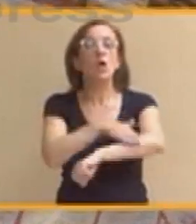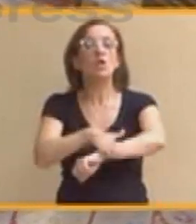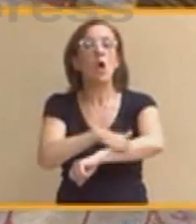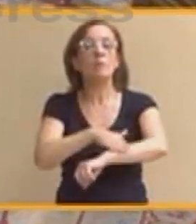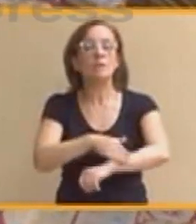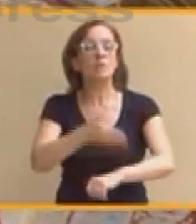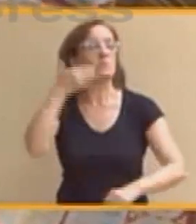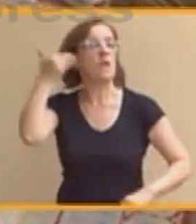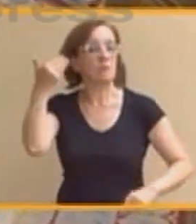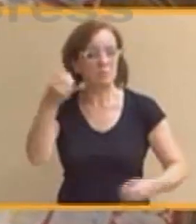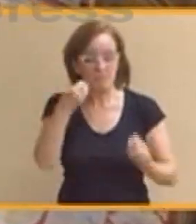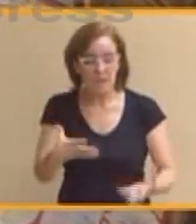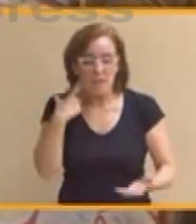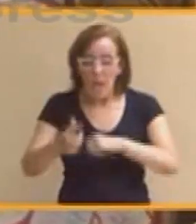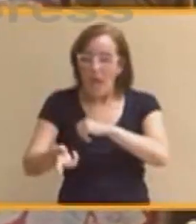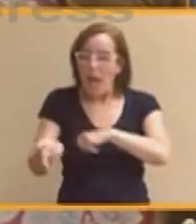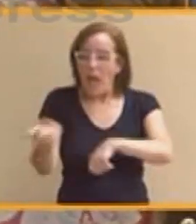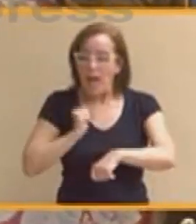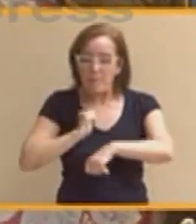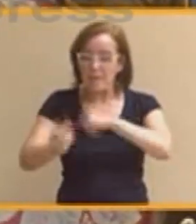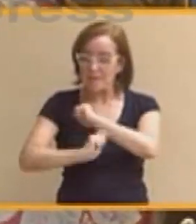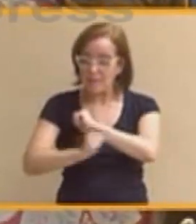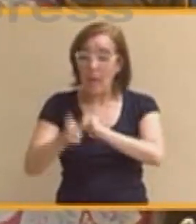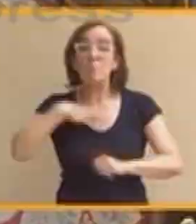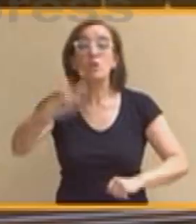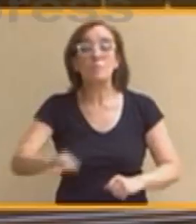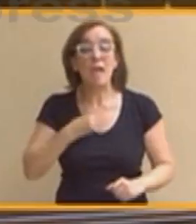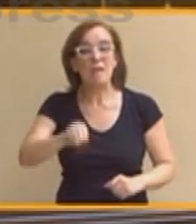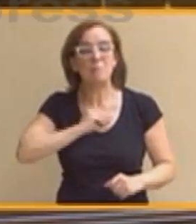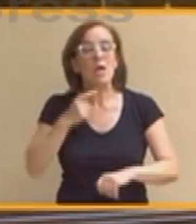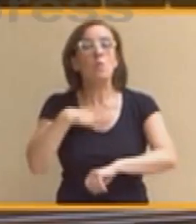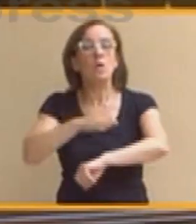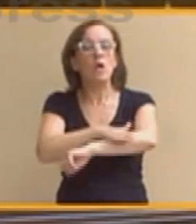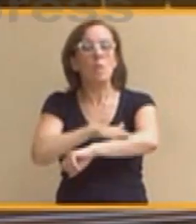Aprovechen estratégicamente la posibilidad de que en España se puede gobernar con otros.